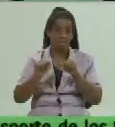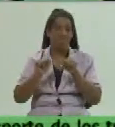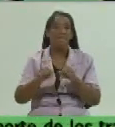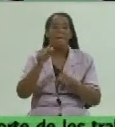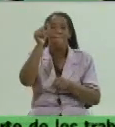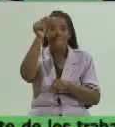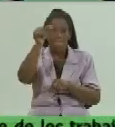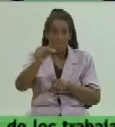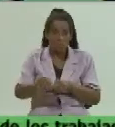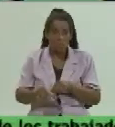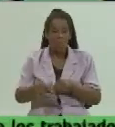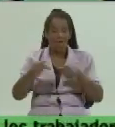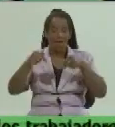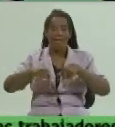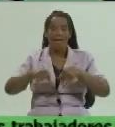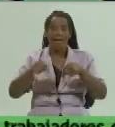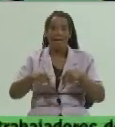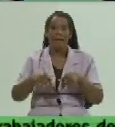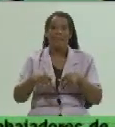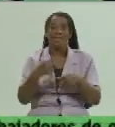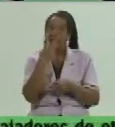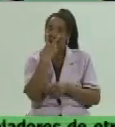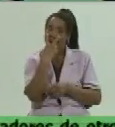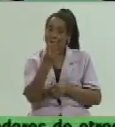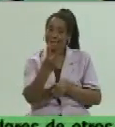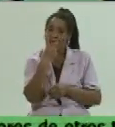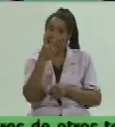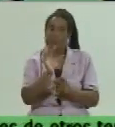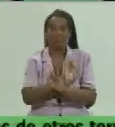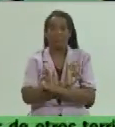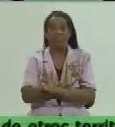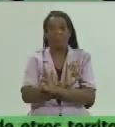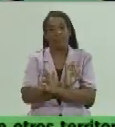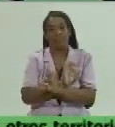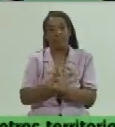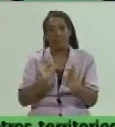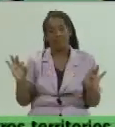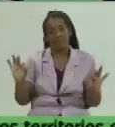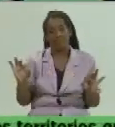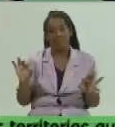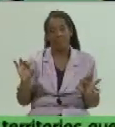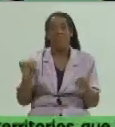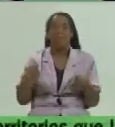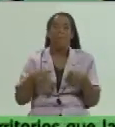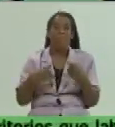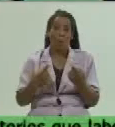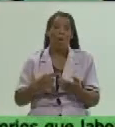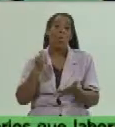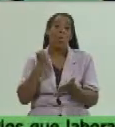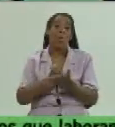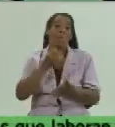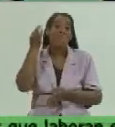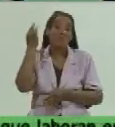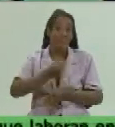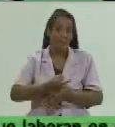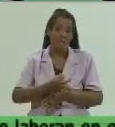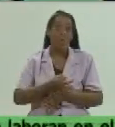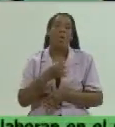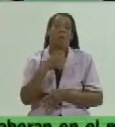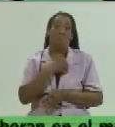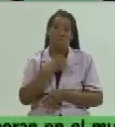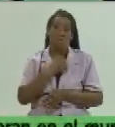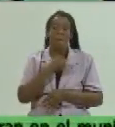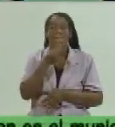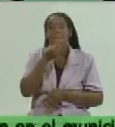personas que hoy están recibiendo la atención especializada en los centros porque son confirmados y aún mantienen la